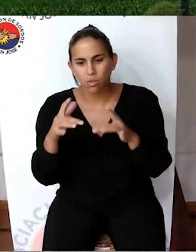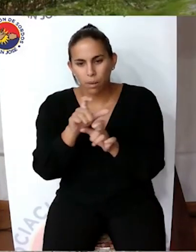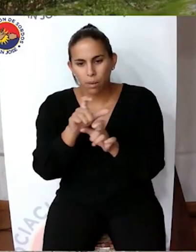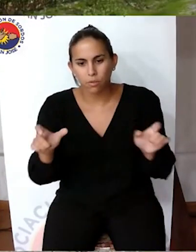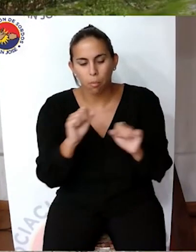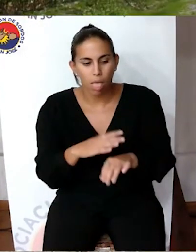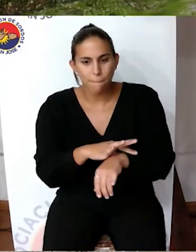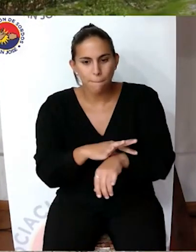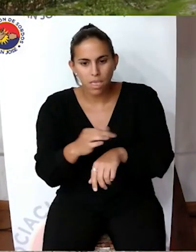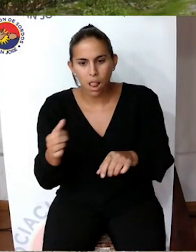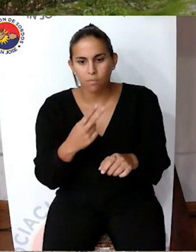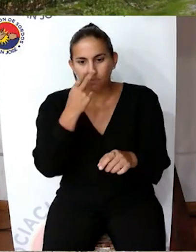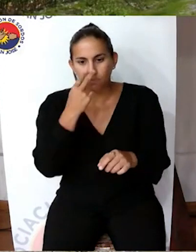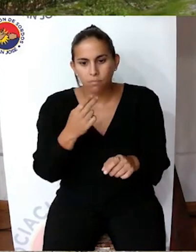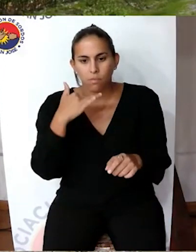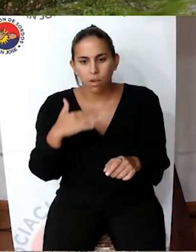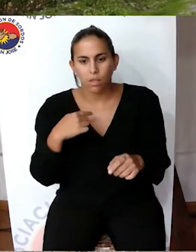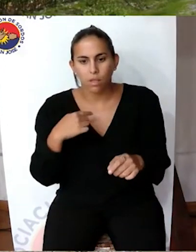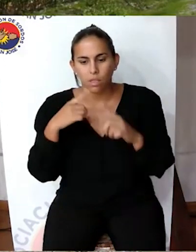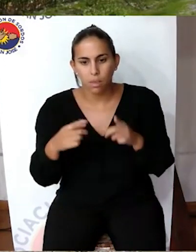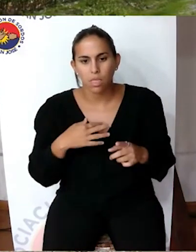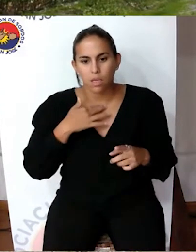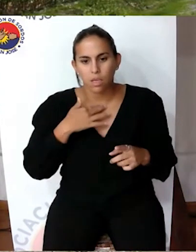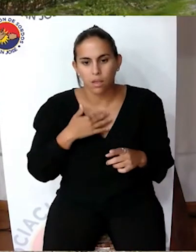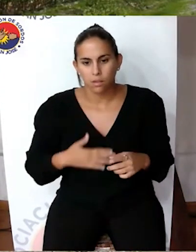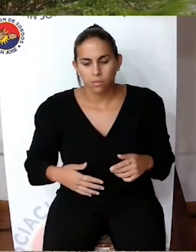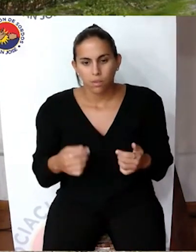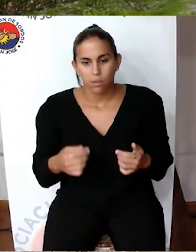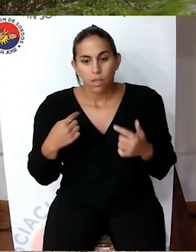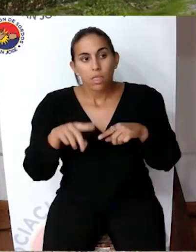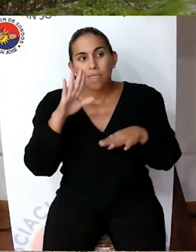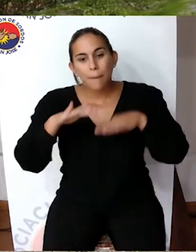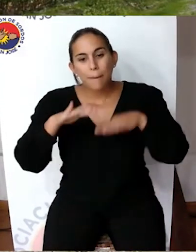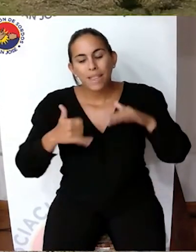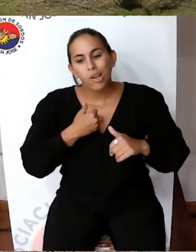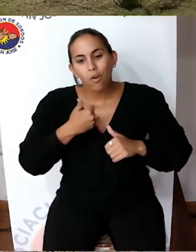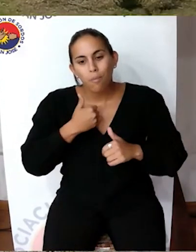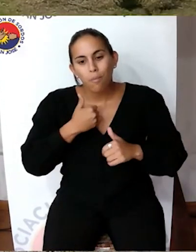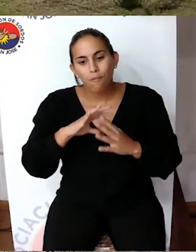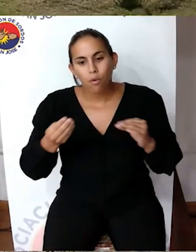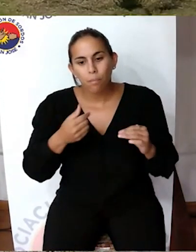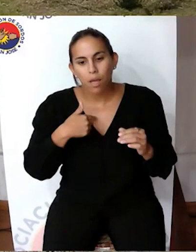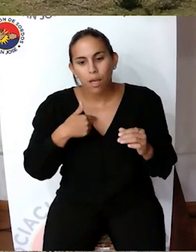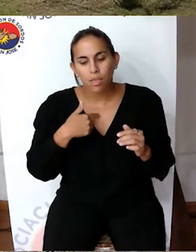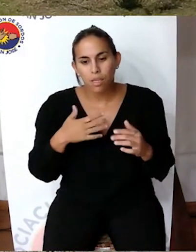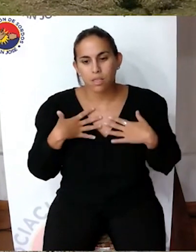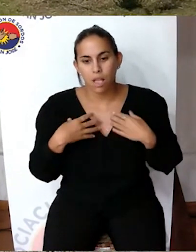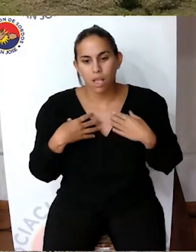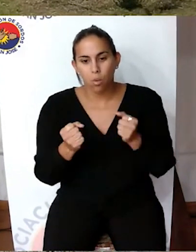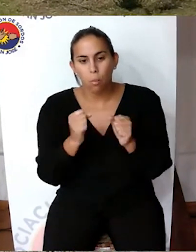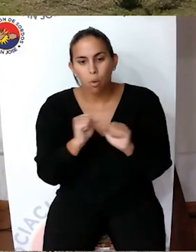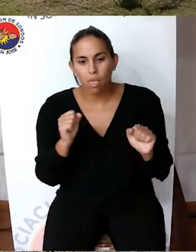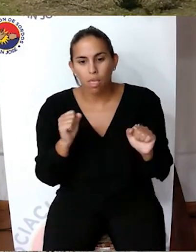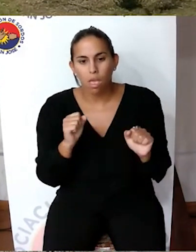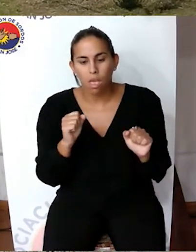través de la piel, de las vías respiratorias y la vía digestiva. Según el grado de exposición, los efectos en la salud podrán ser agudos